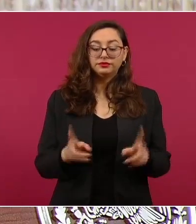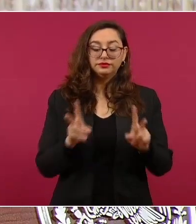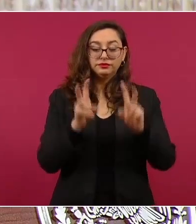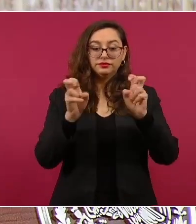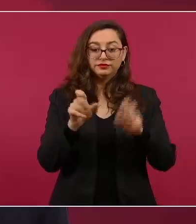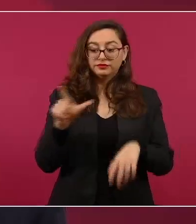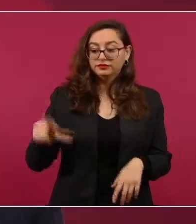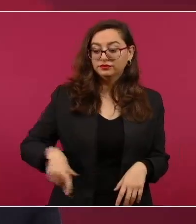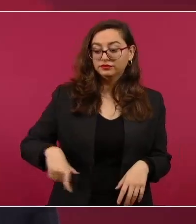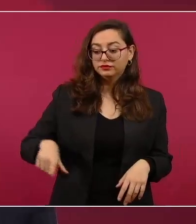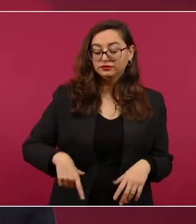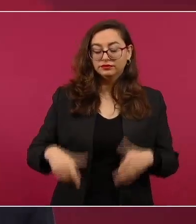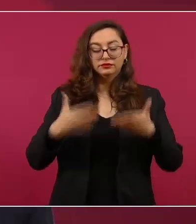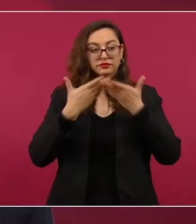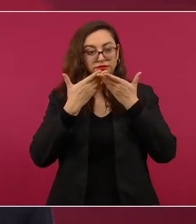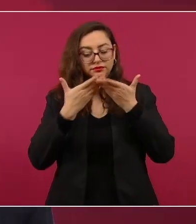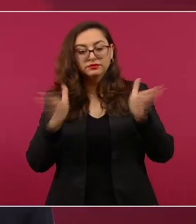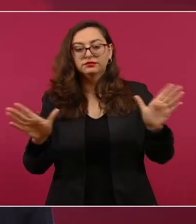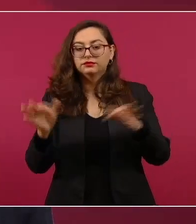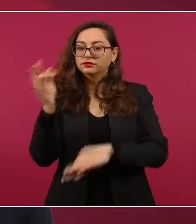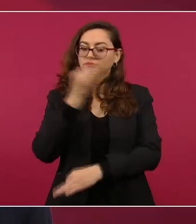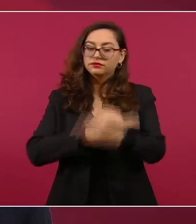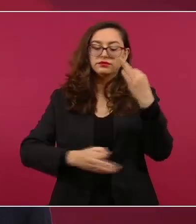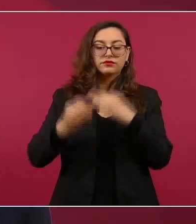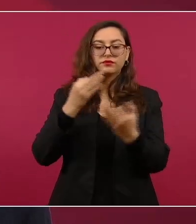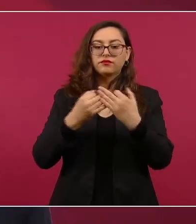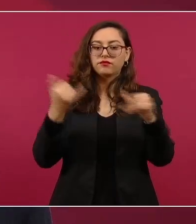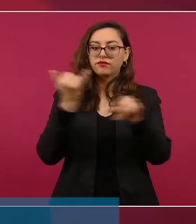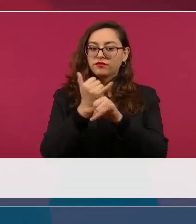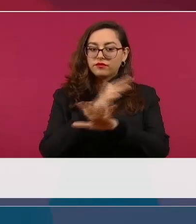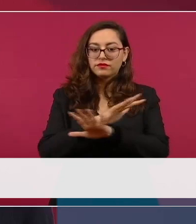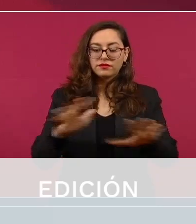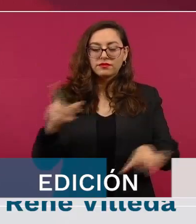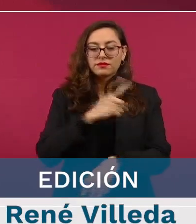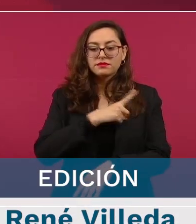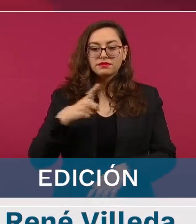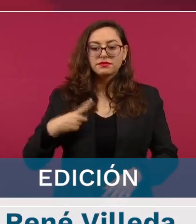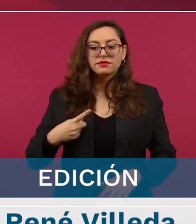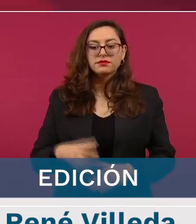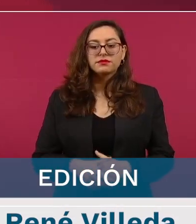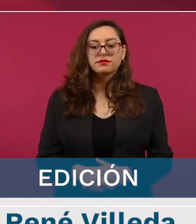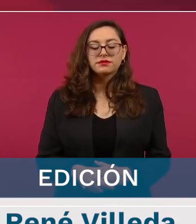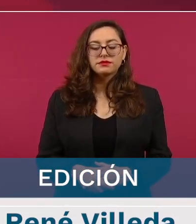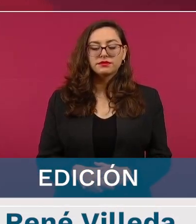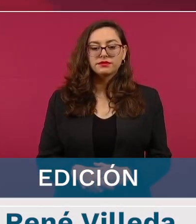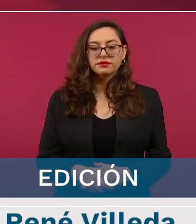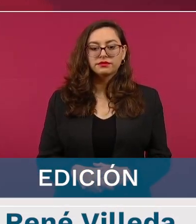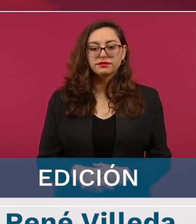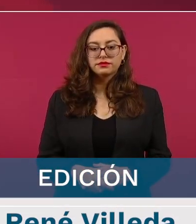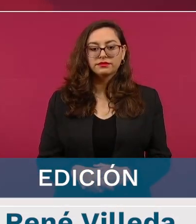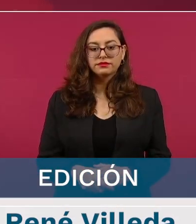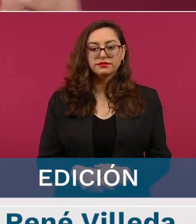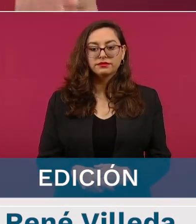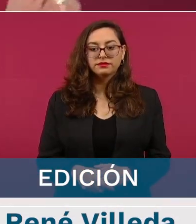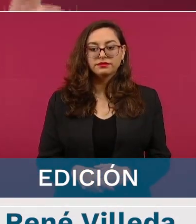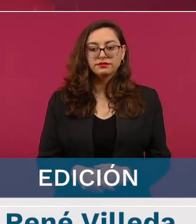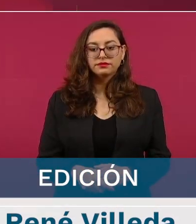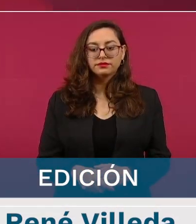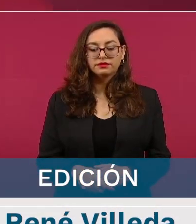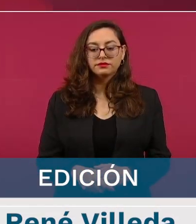pública, saber